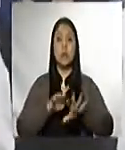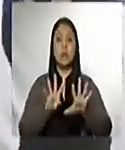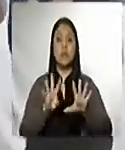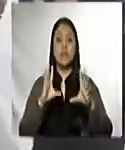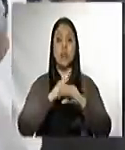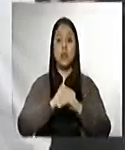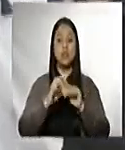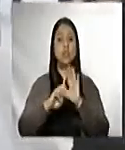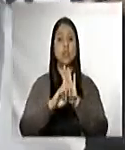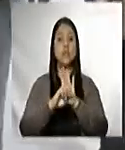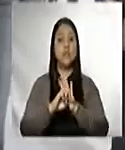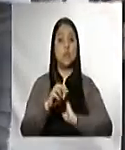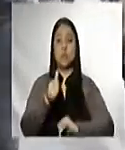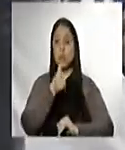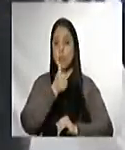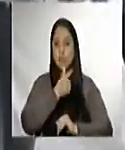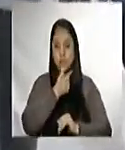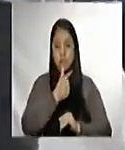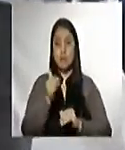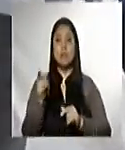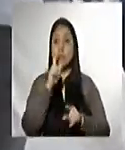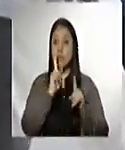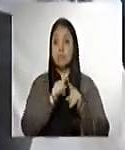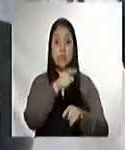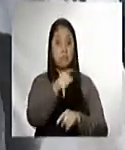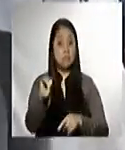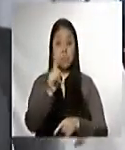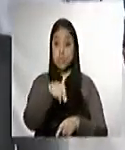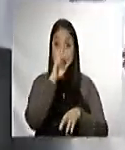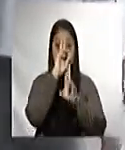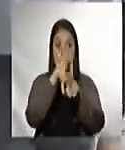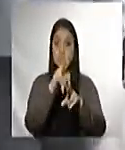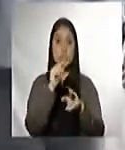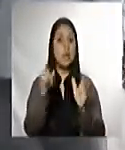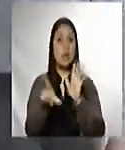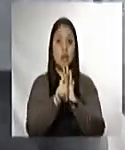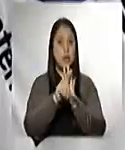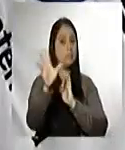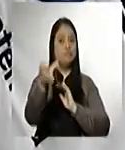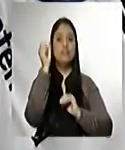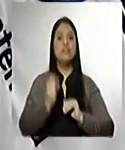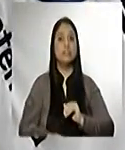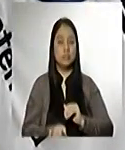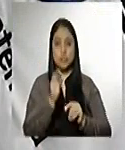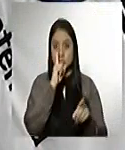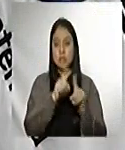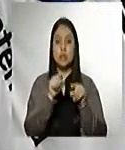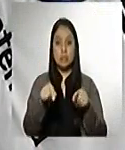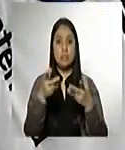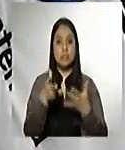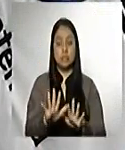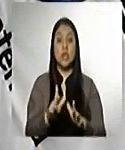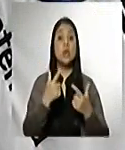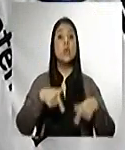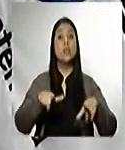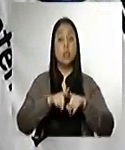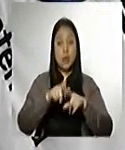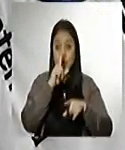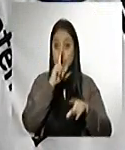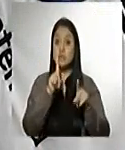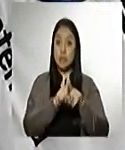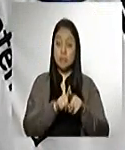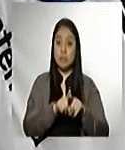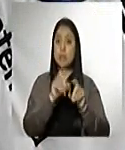Se aplicará todo el peso de la ley a quienes incumplan con estas disposiciones y los establecimientos podrían incluso